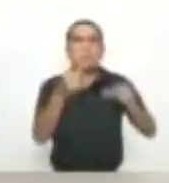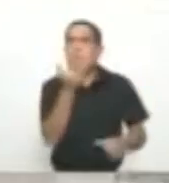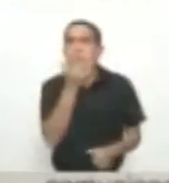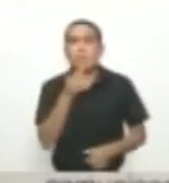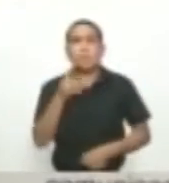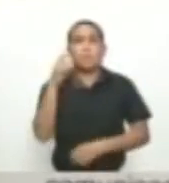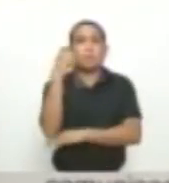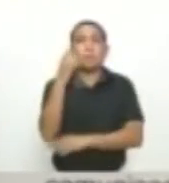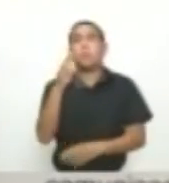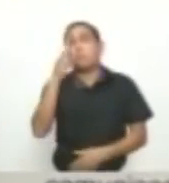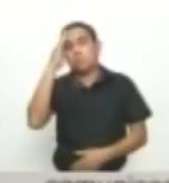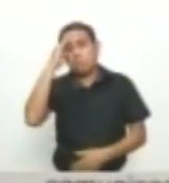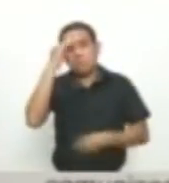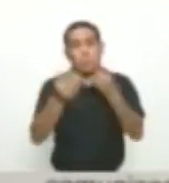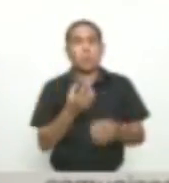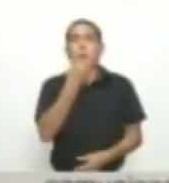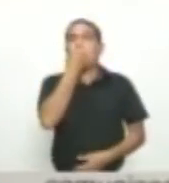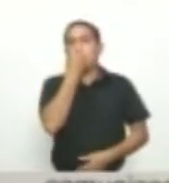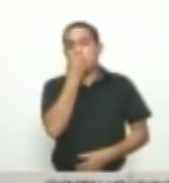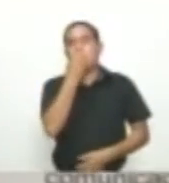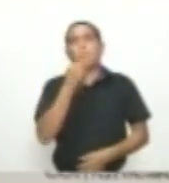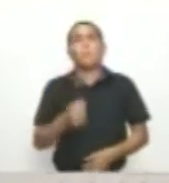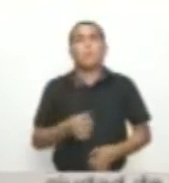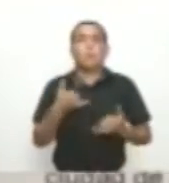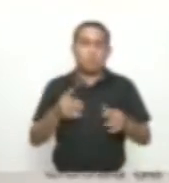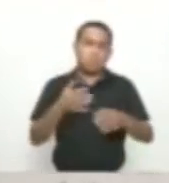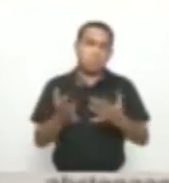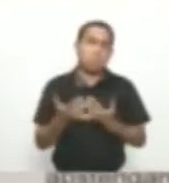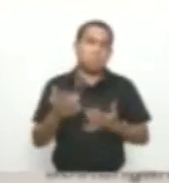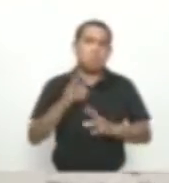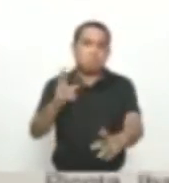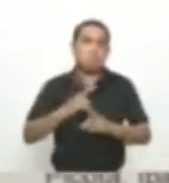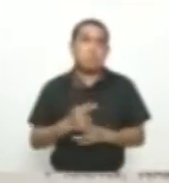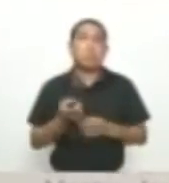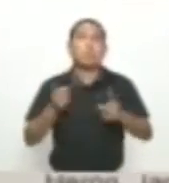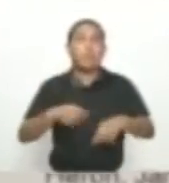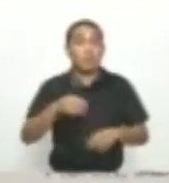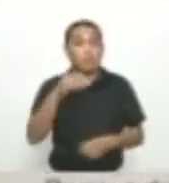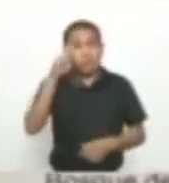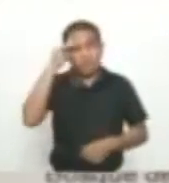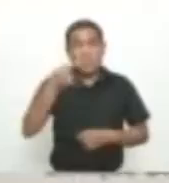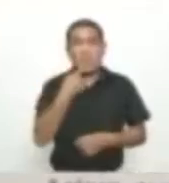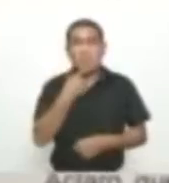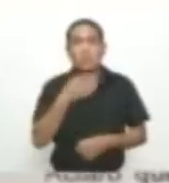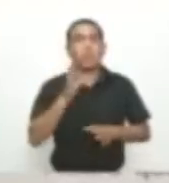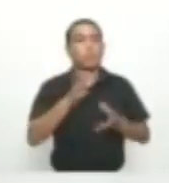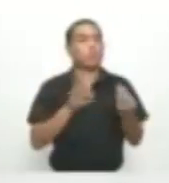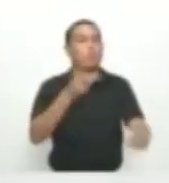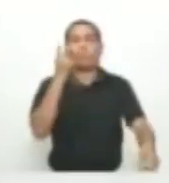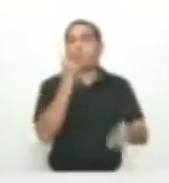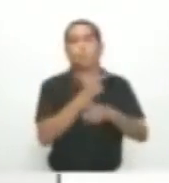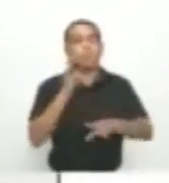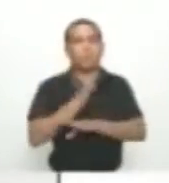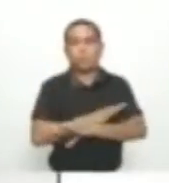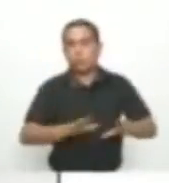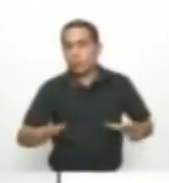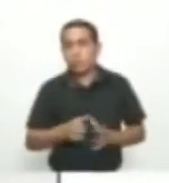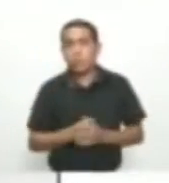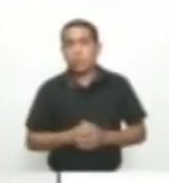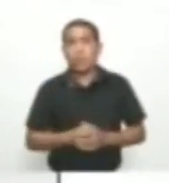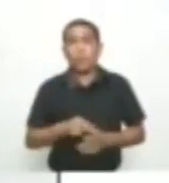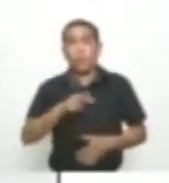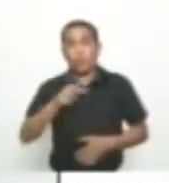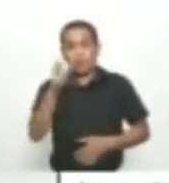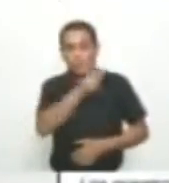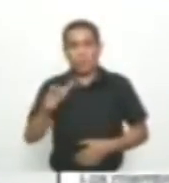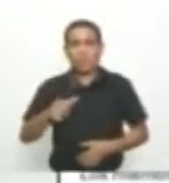Firmados por organizaciones criminales Eufemísticamente llamados por las autoridades Bandas delincuenciales Y que para los defensores de